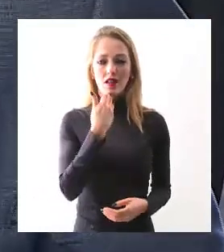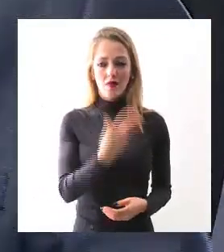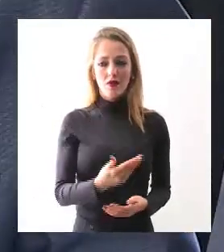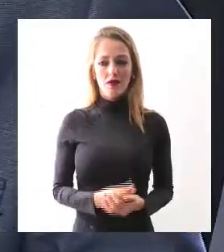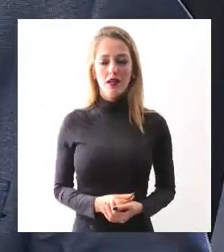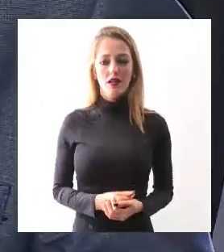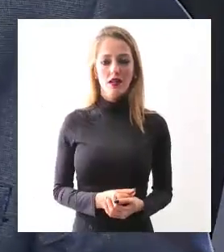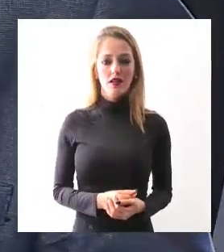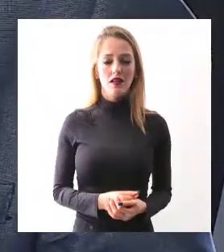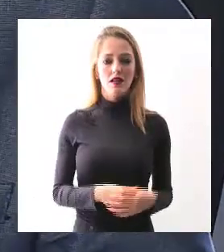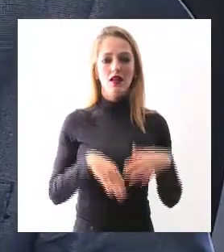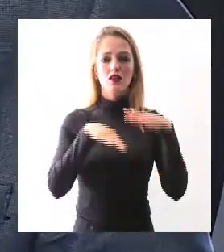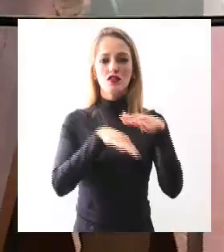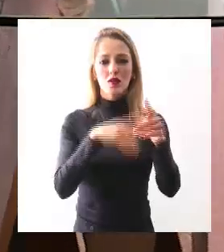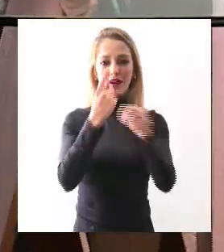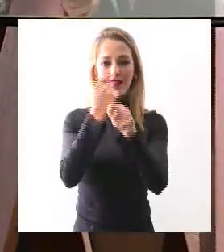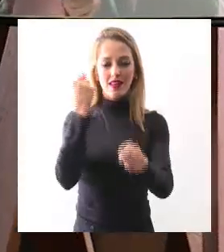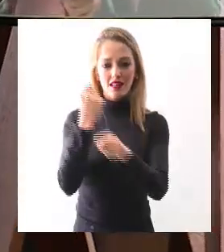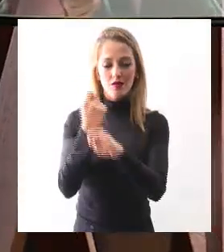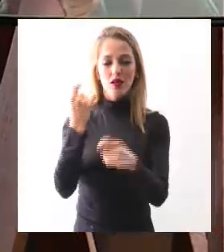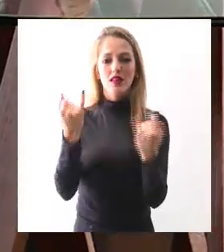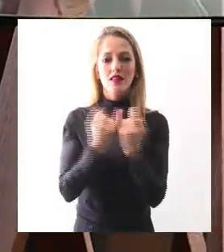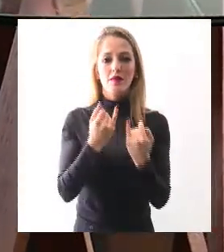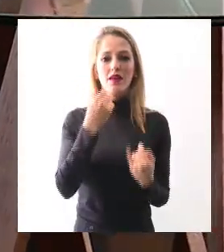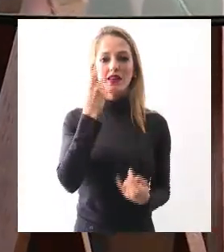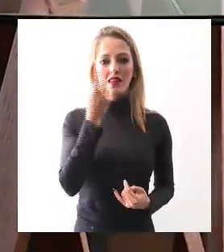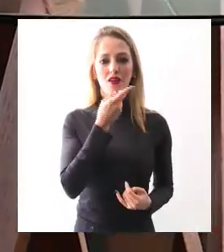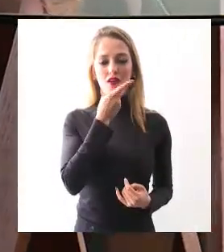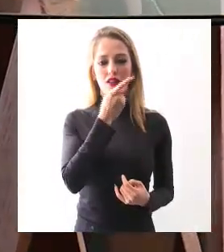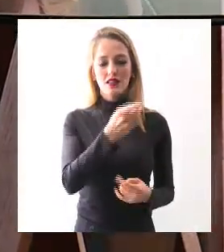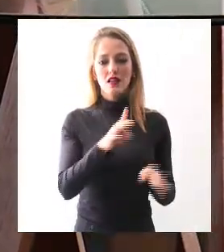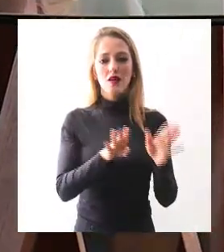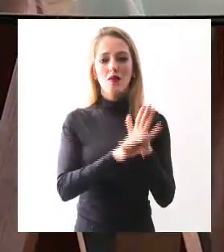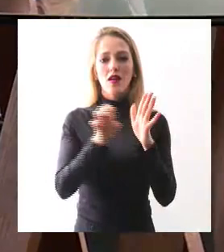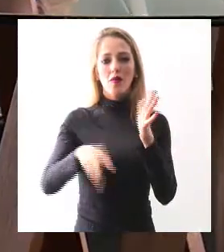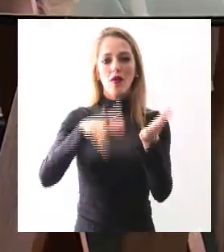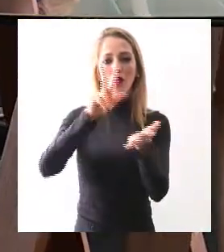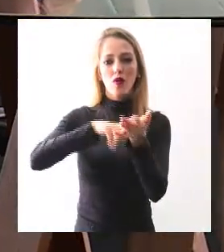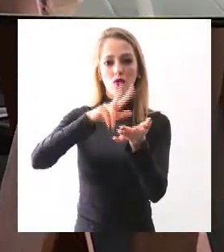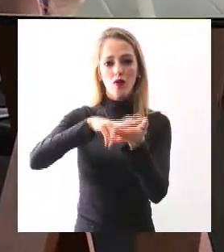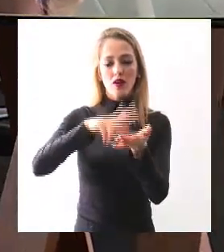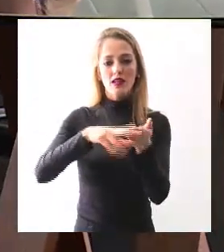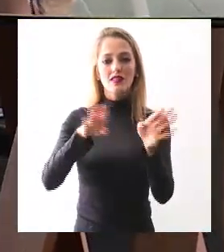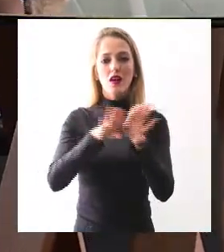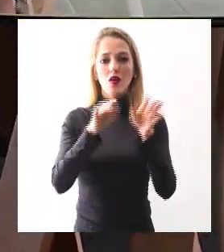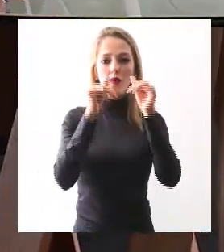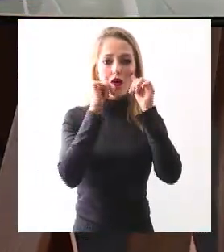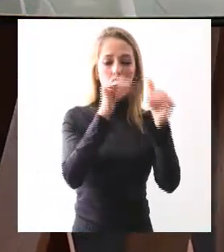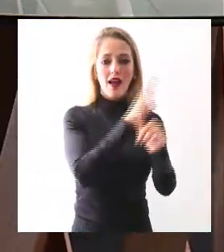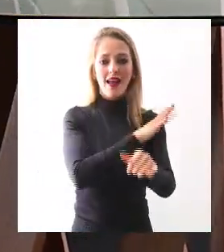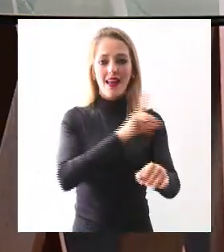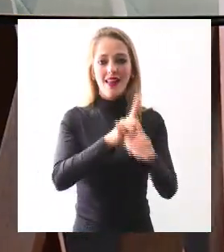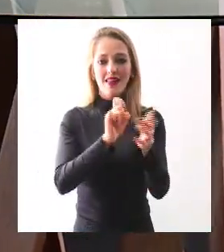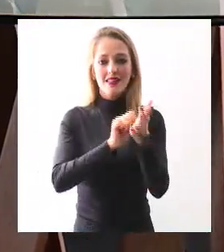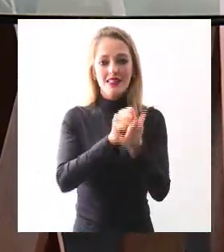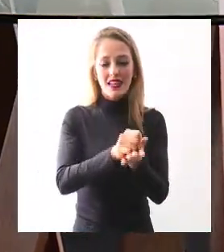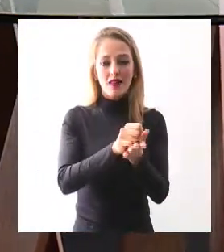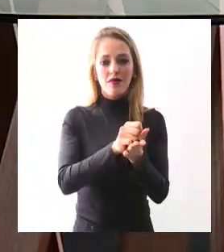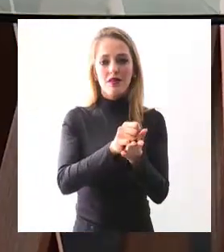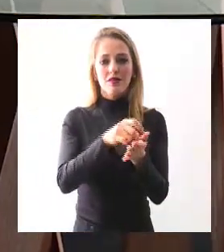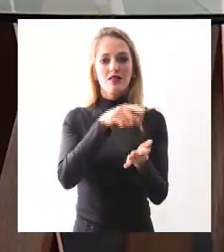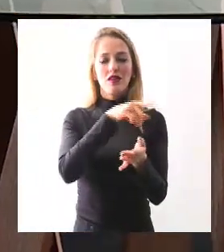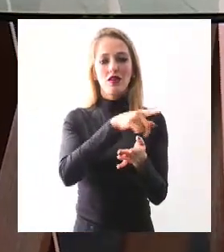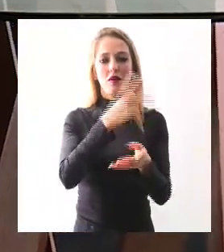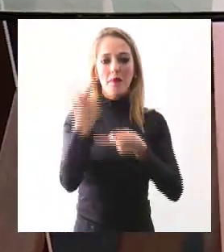En términos de movilidad, y hay que destacar aquí que las tarifas y la calidad del servicio fueron repetitivas en las preguntas,